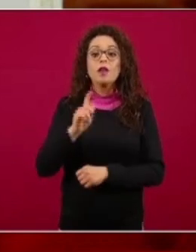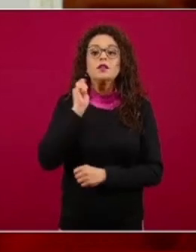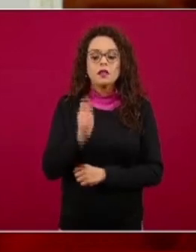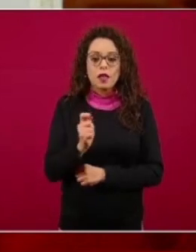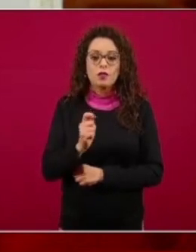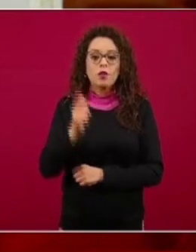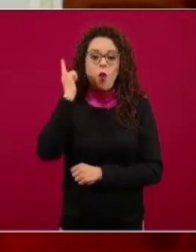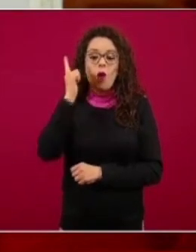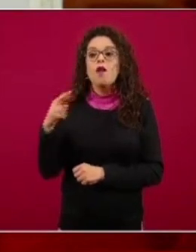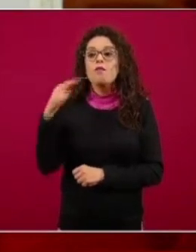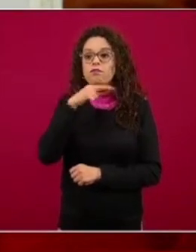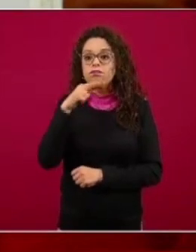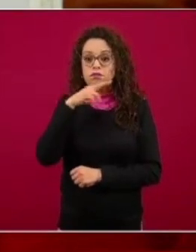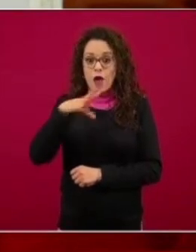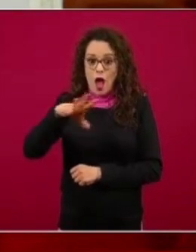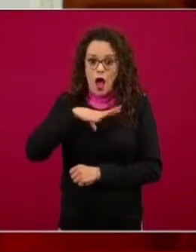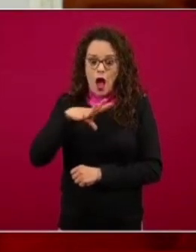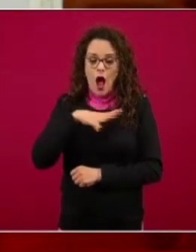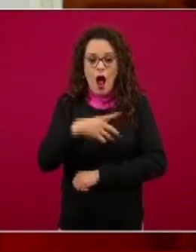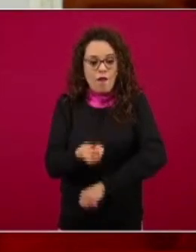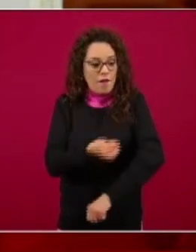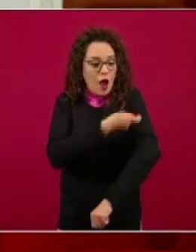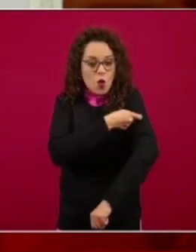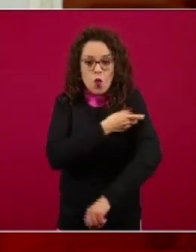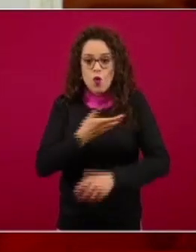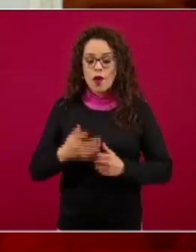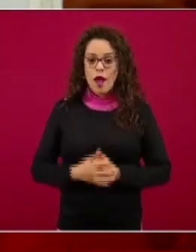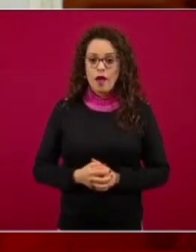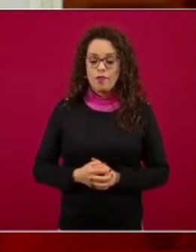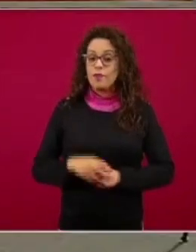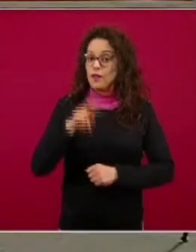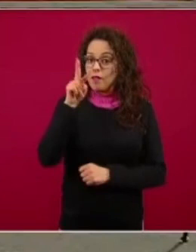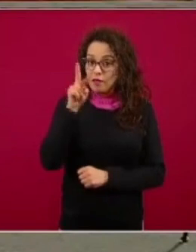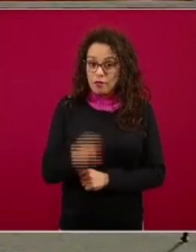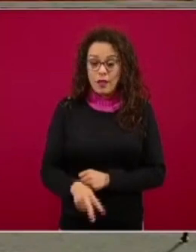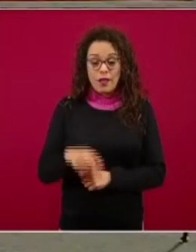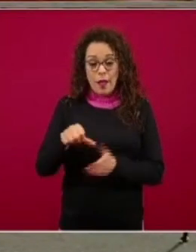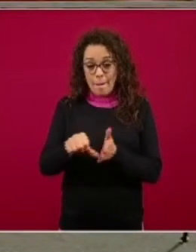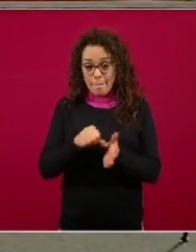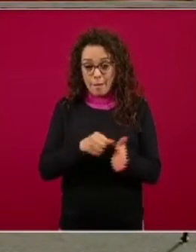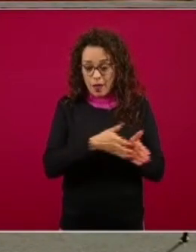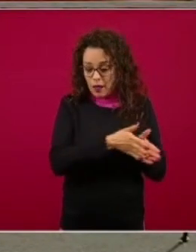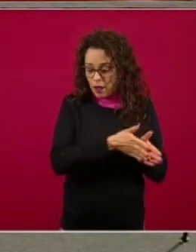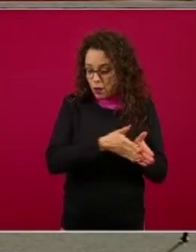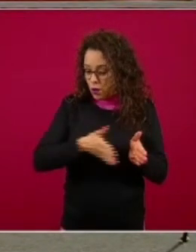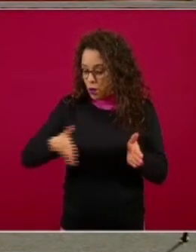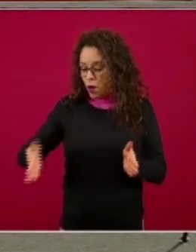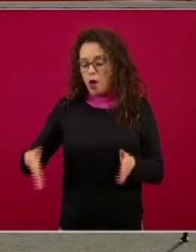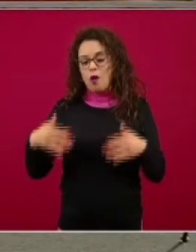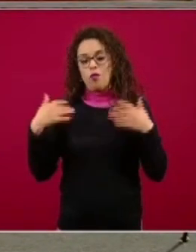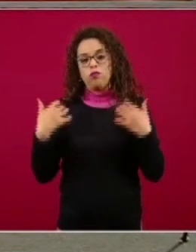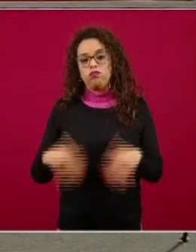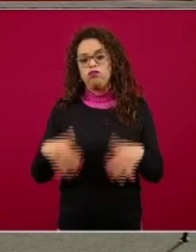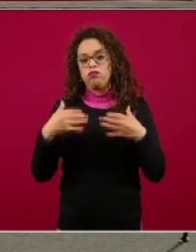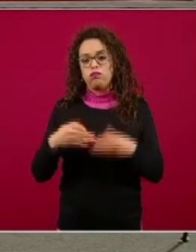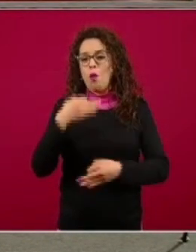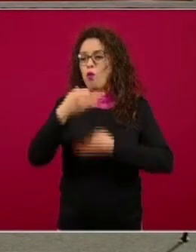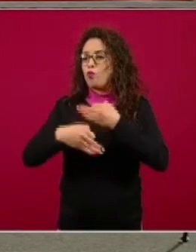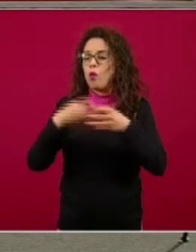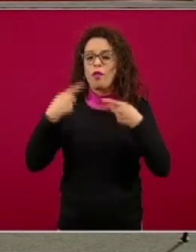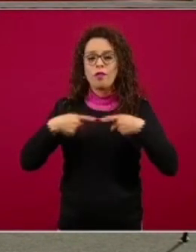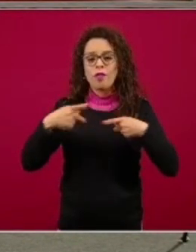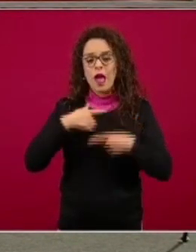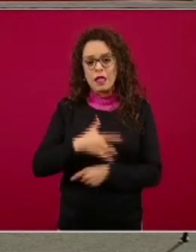entonces meses muy intensos con mucha incertidumbre. Incertidumbre para todos,